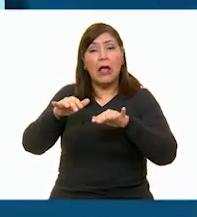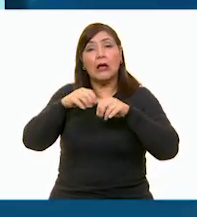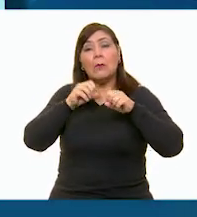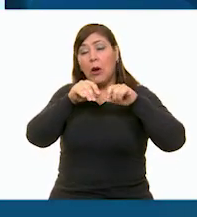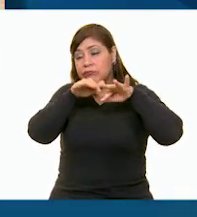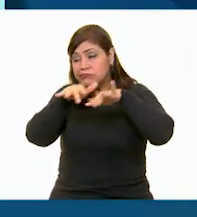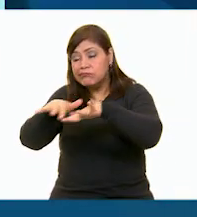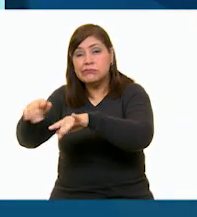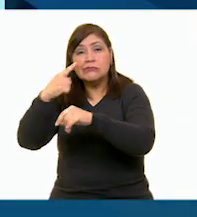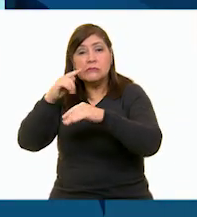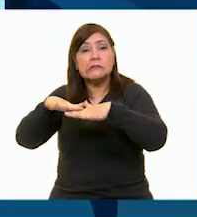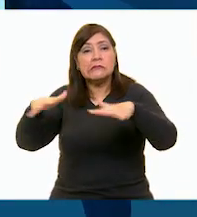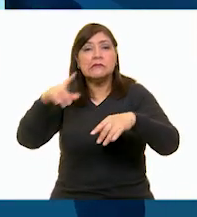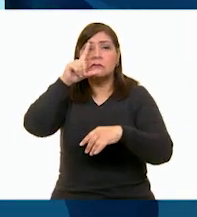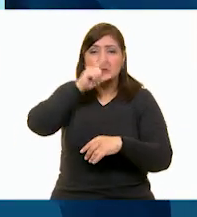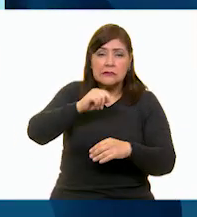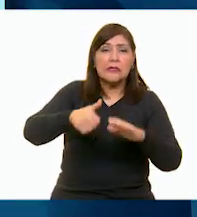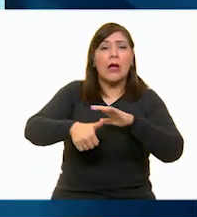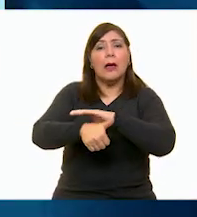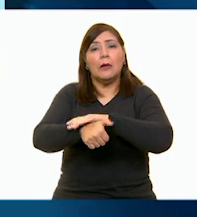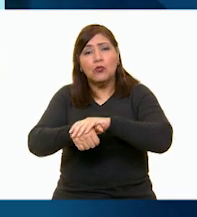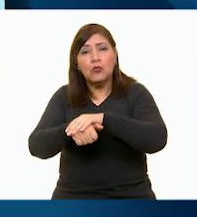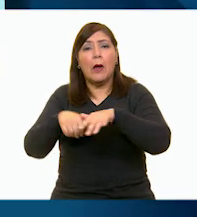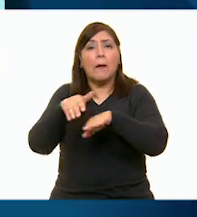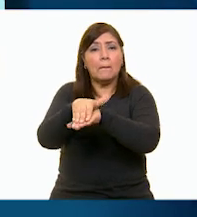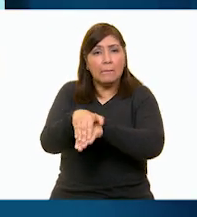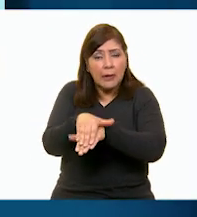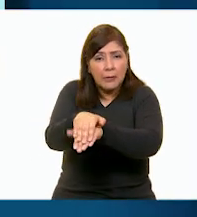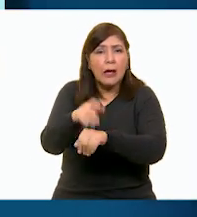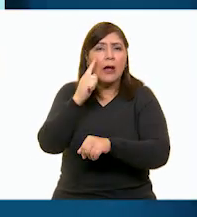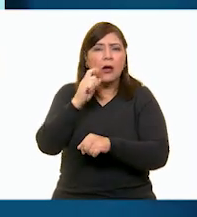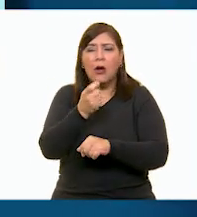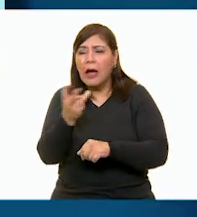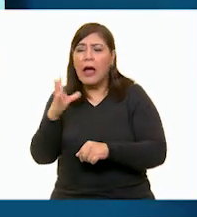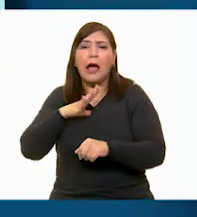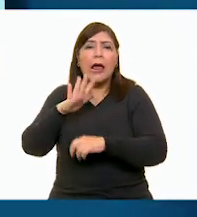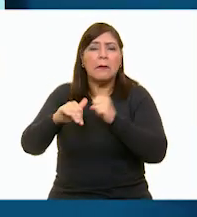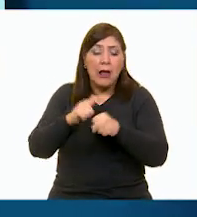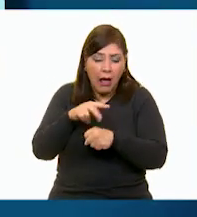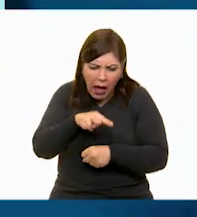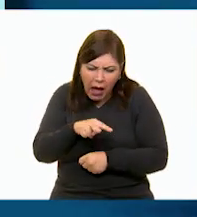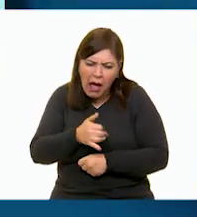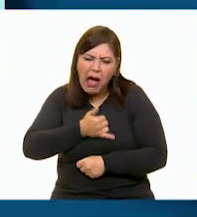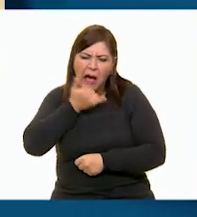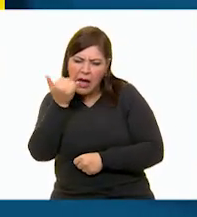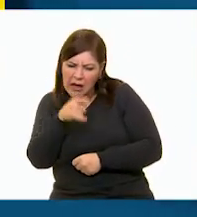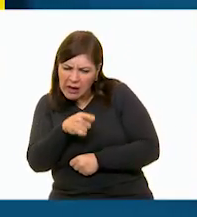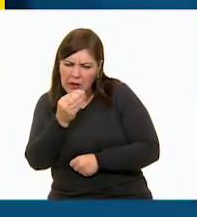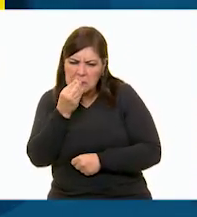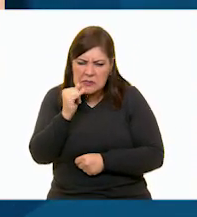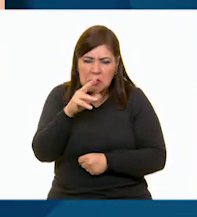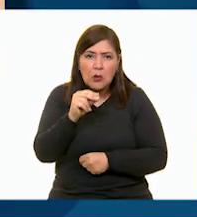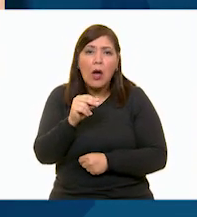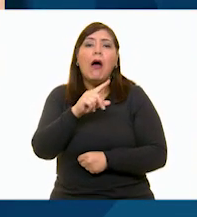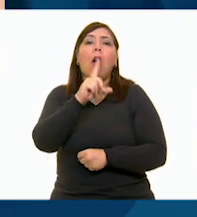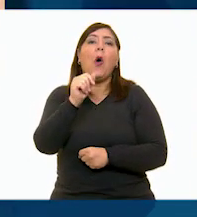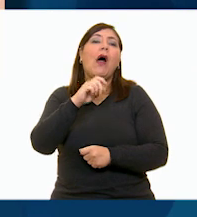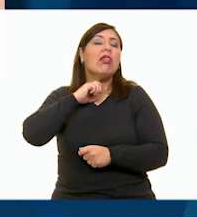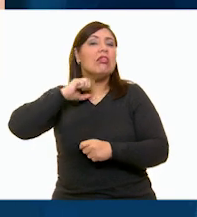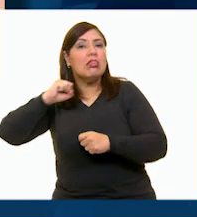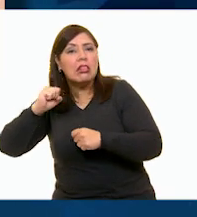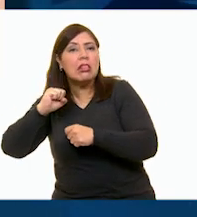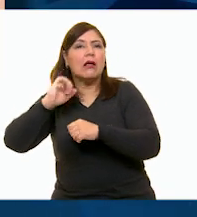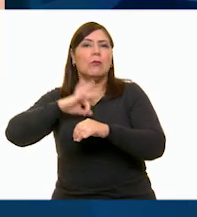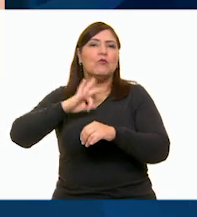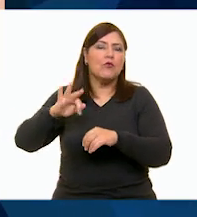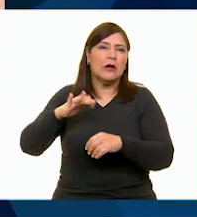marinas. Las tortugas y otros mamíferos marinos lo confunden con comida o se enredan en él. Evita el uso de